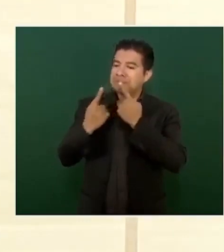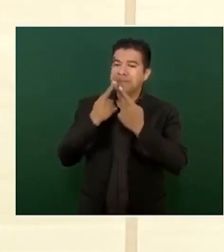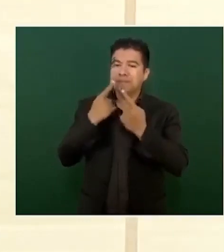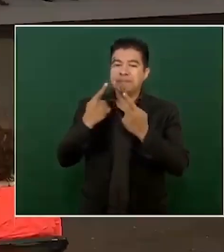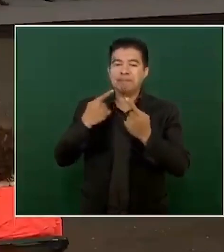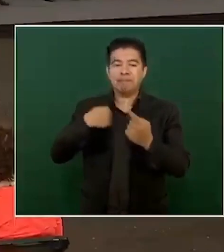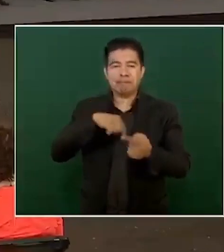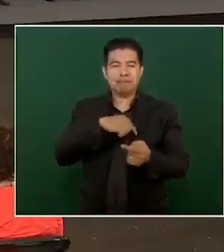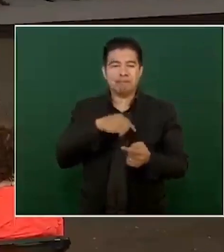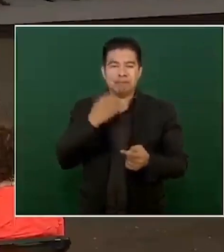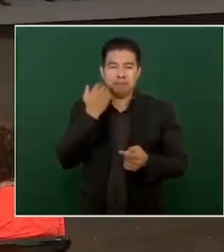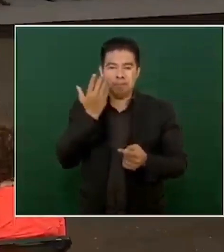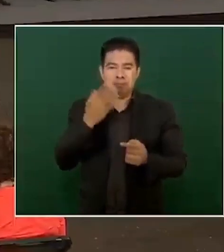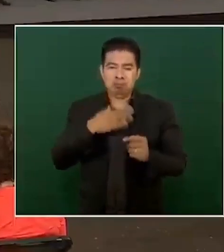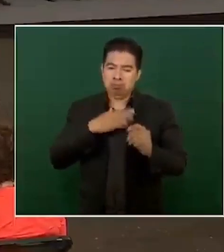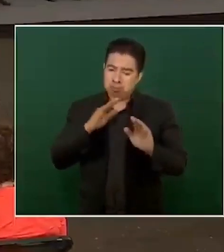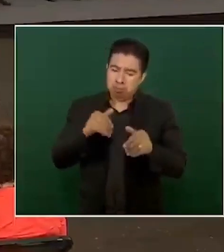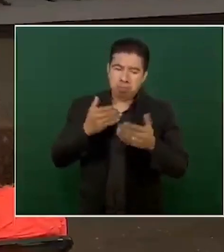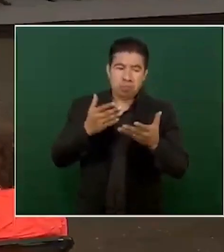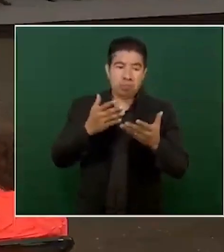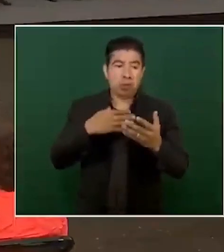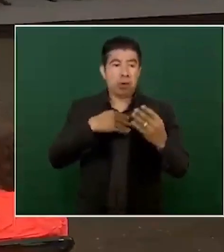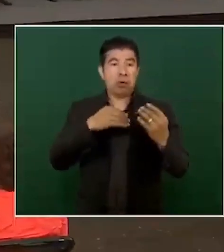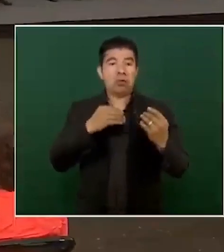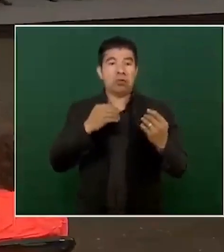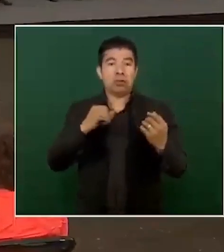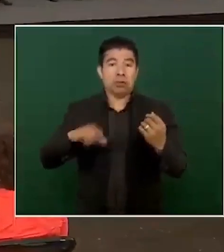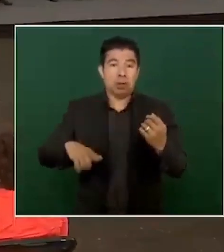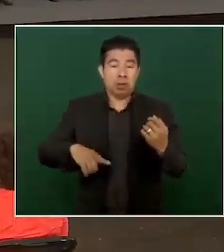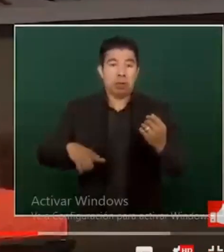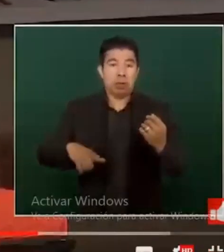No enviamos armas A ningún país